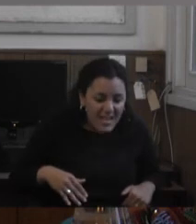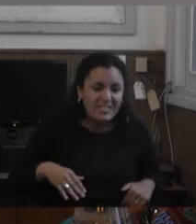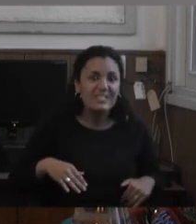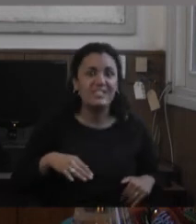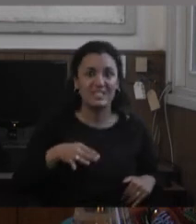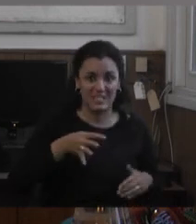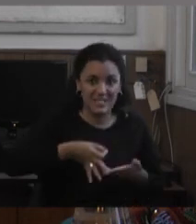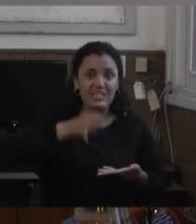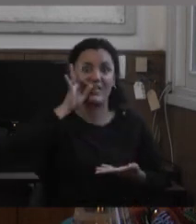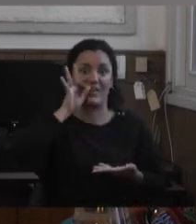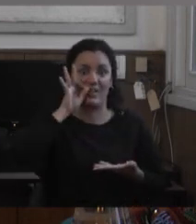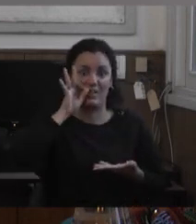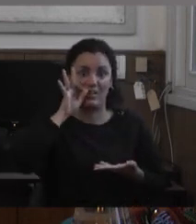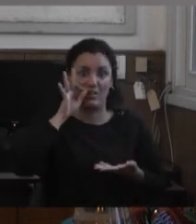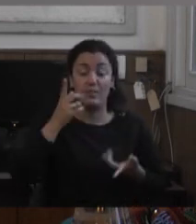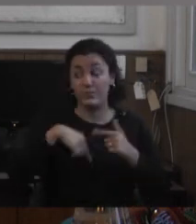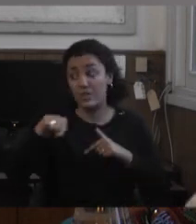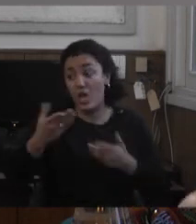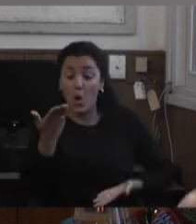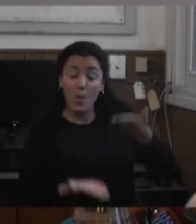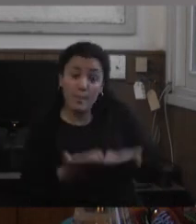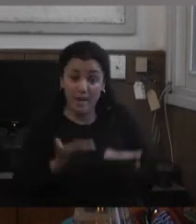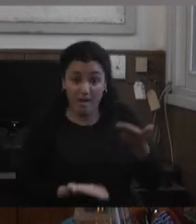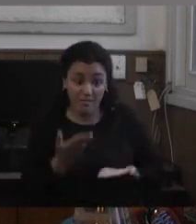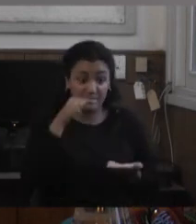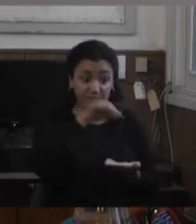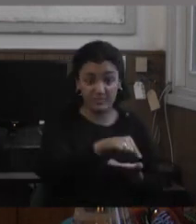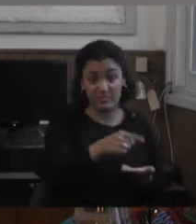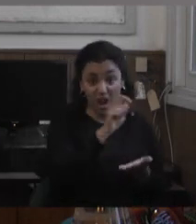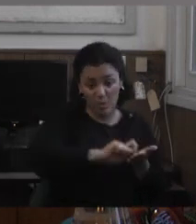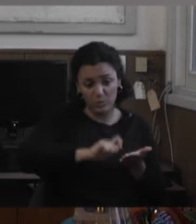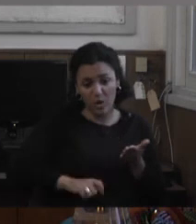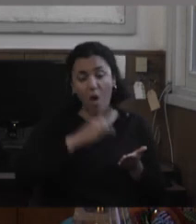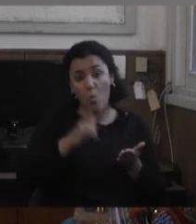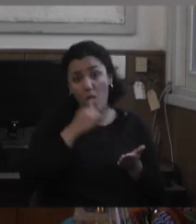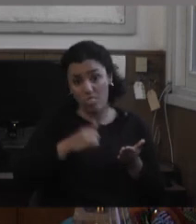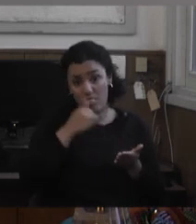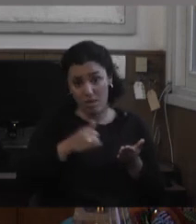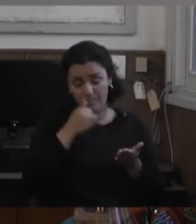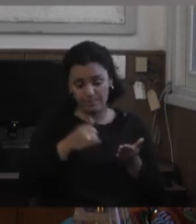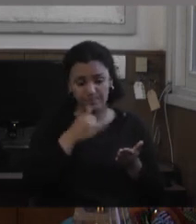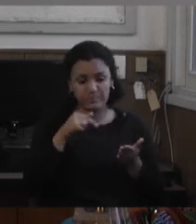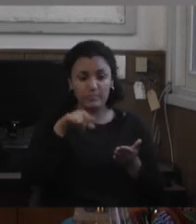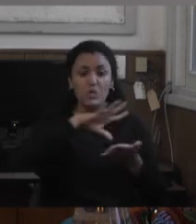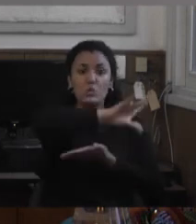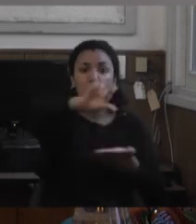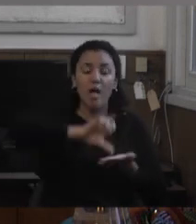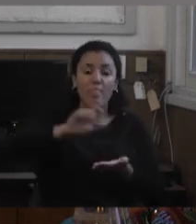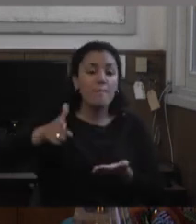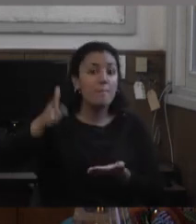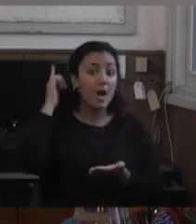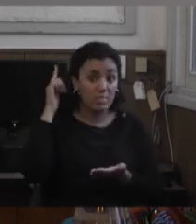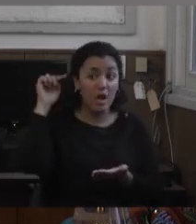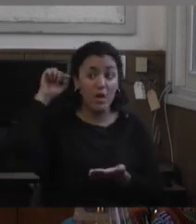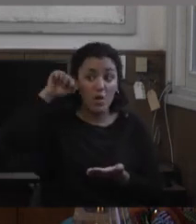Butler hace la comparación en relación a todo el trabajo que ella tiene de género y cuenta una historia que en una ciudad mataron a un chico